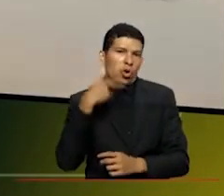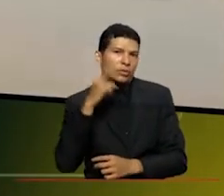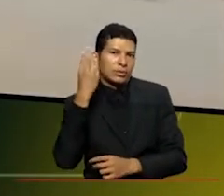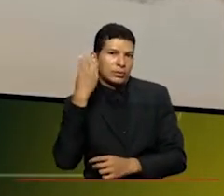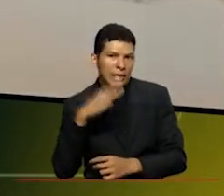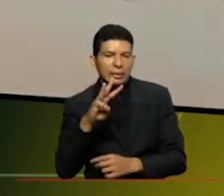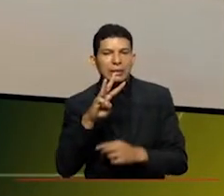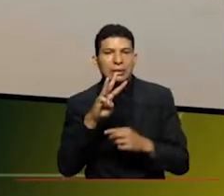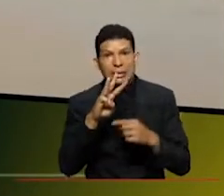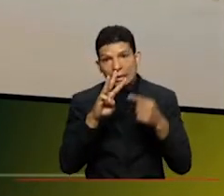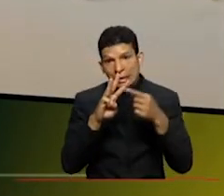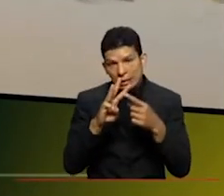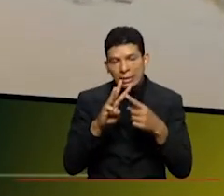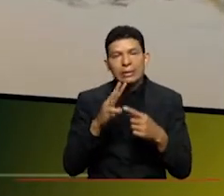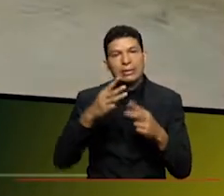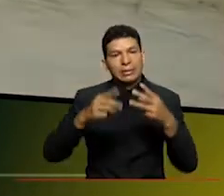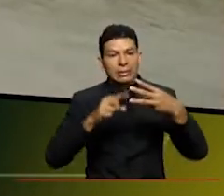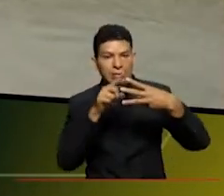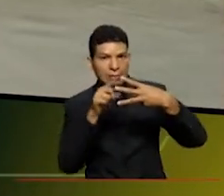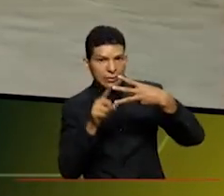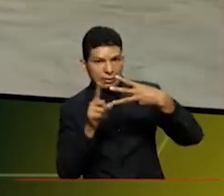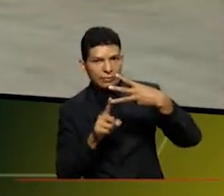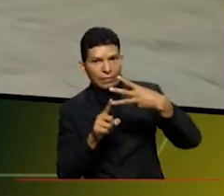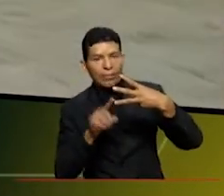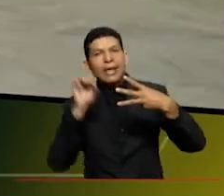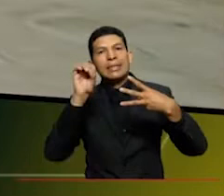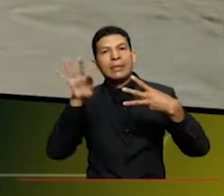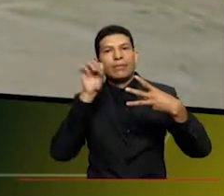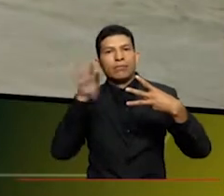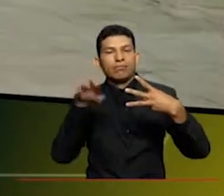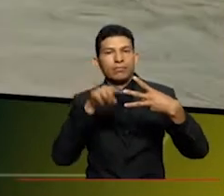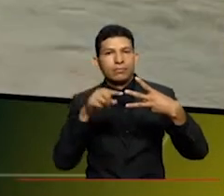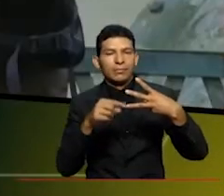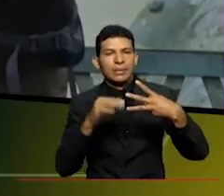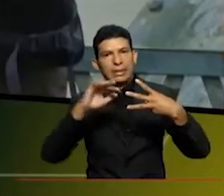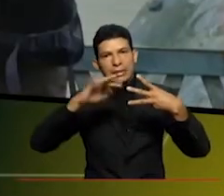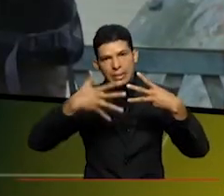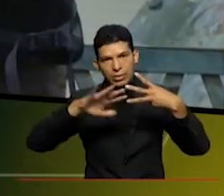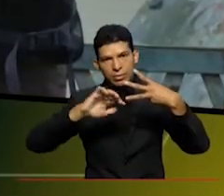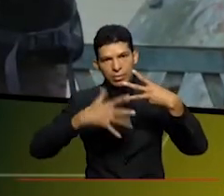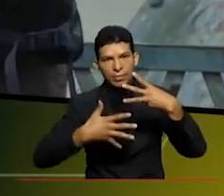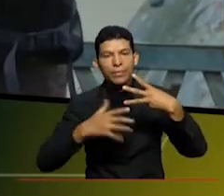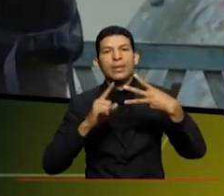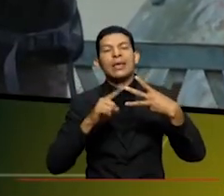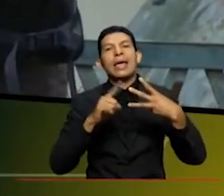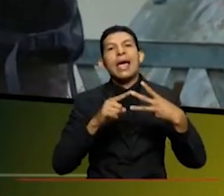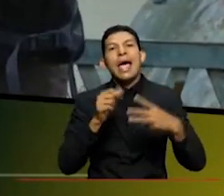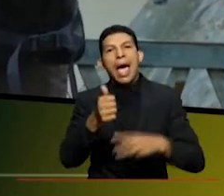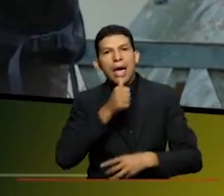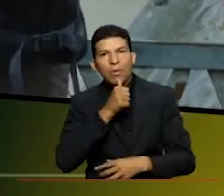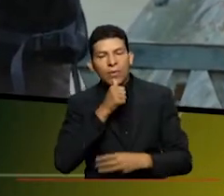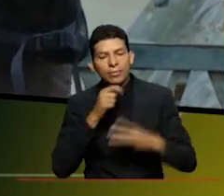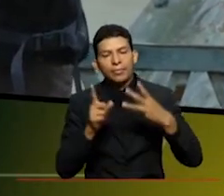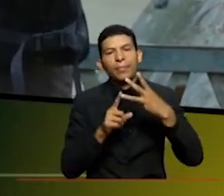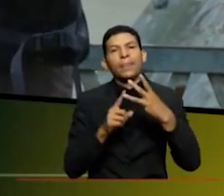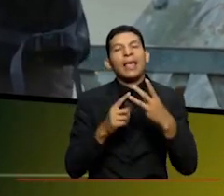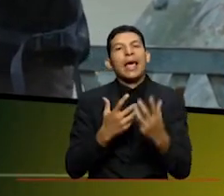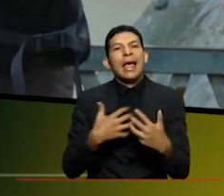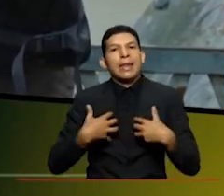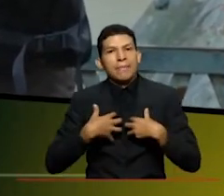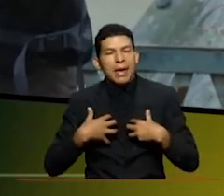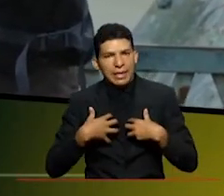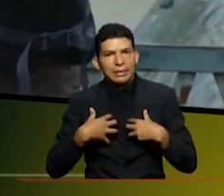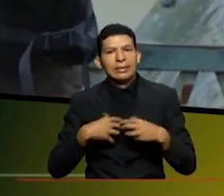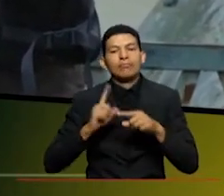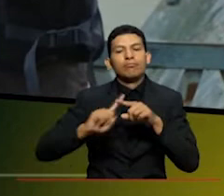evento tenemos cinco seminarios en paralelo uno es gobernanza del agua el otro es bioculturalidad y derechos de la naturaleza el